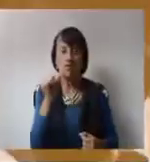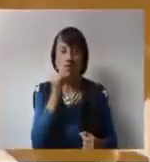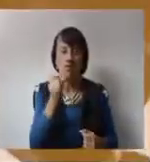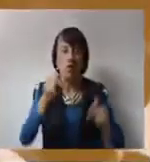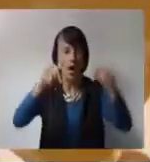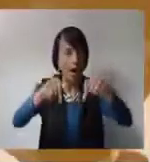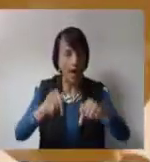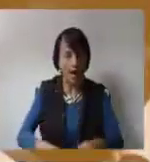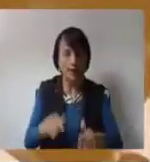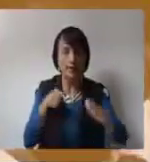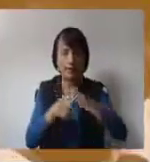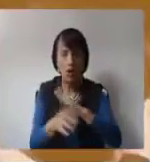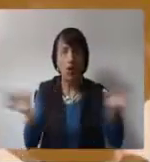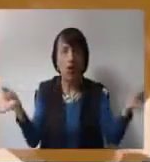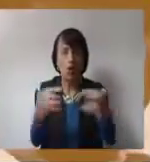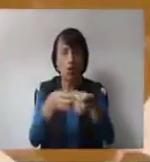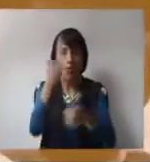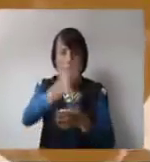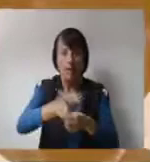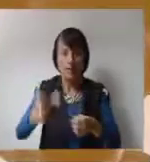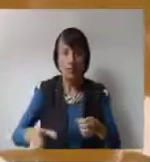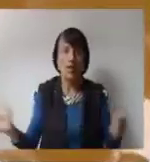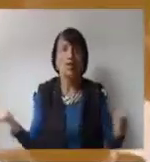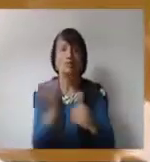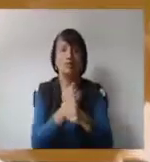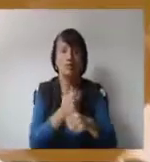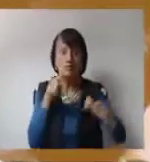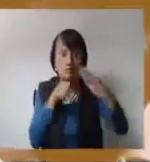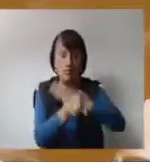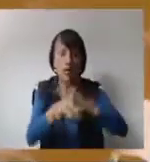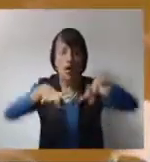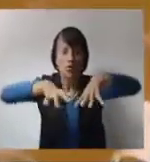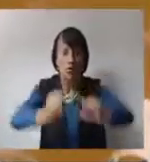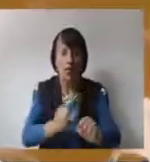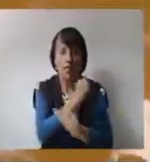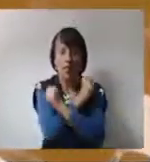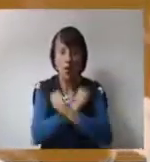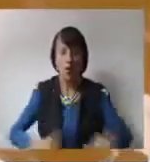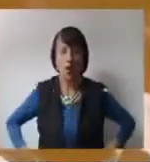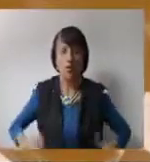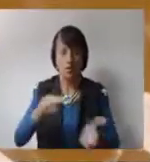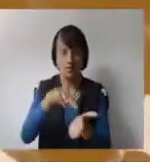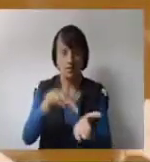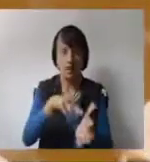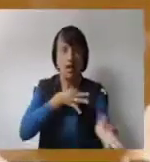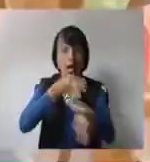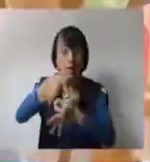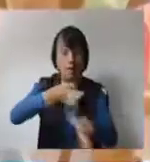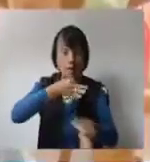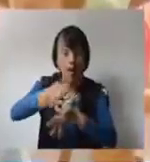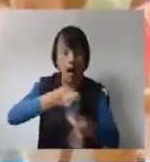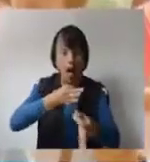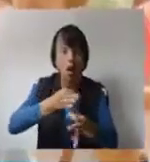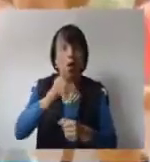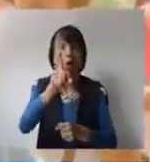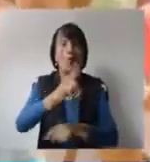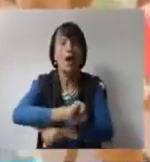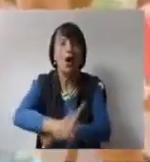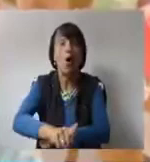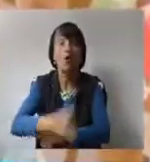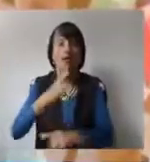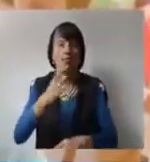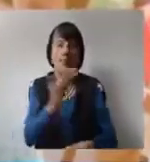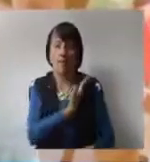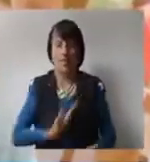culturales. Y lamentablemente hoy que vinimos a formarnos un grupo de personas, nos encontramos que la sede ha sido tomada por la Guardia Nacional. La explicación que nos ha dado